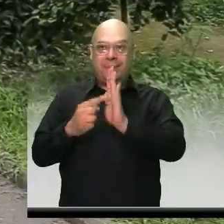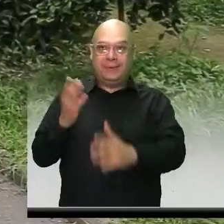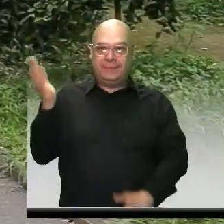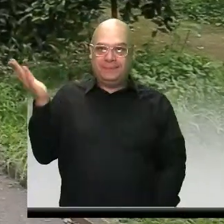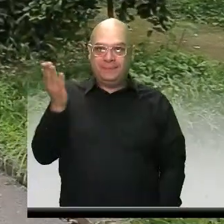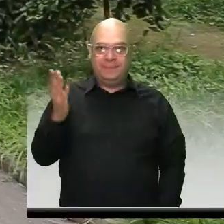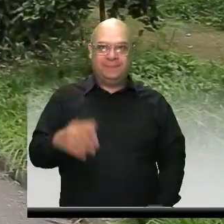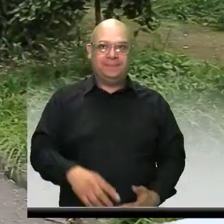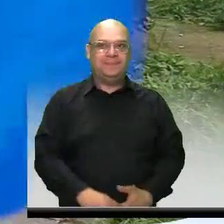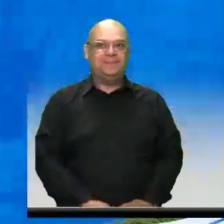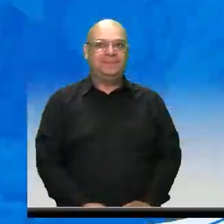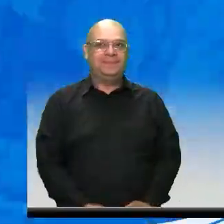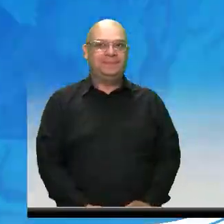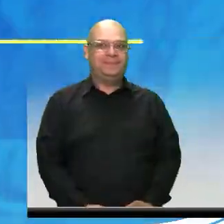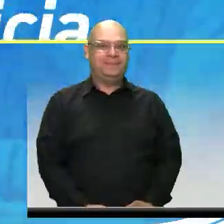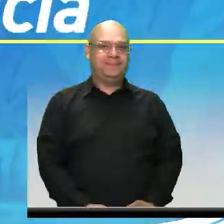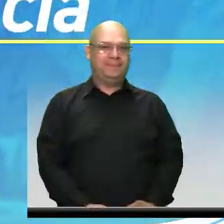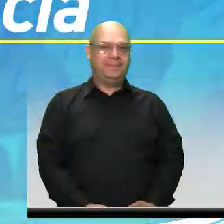ver de qué se trata.